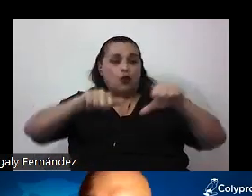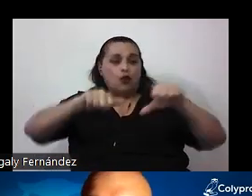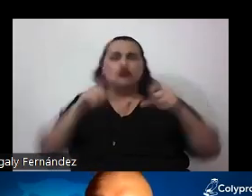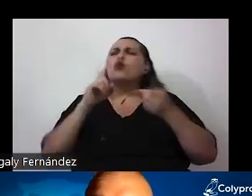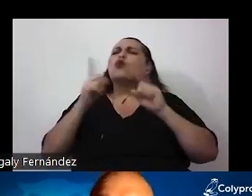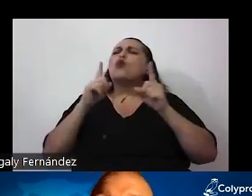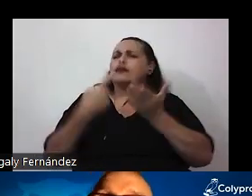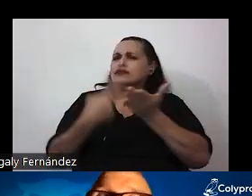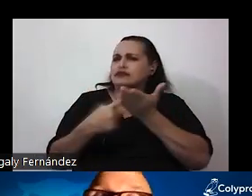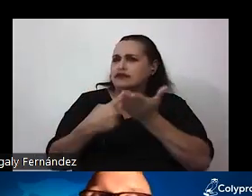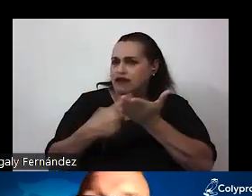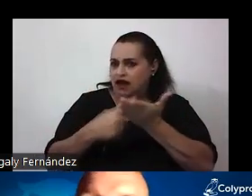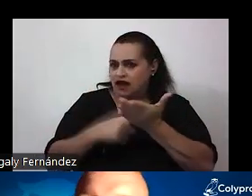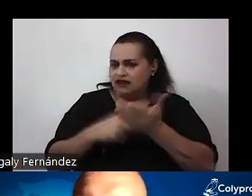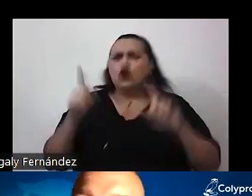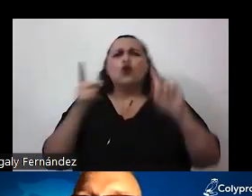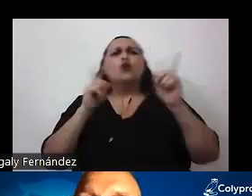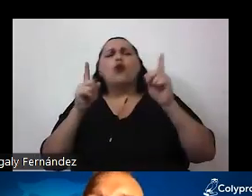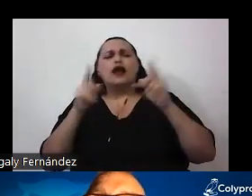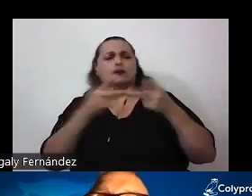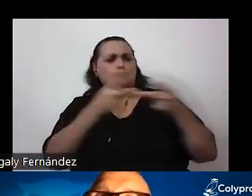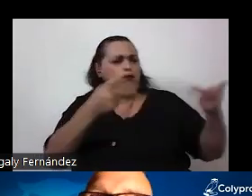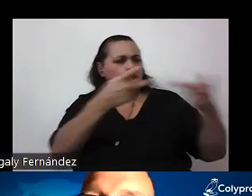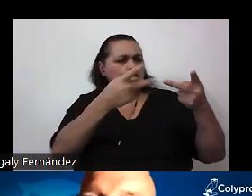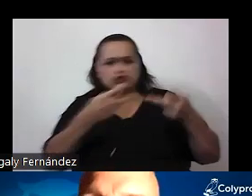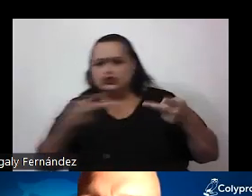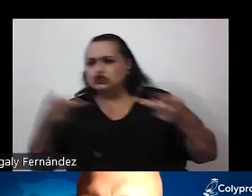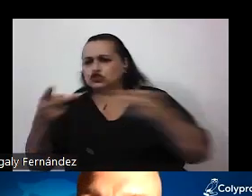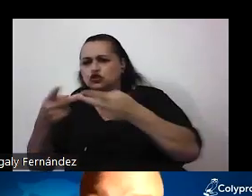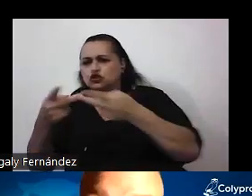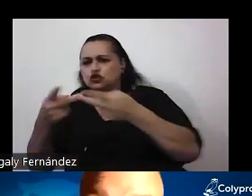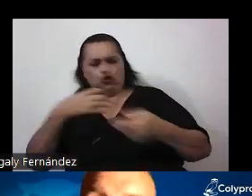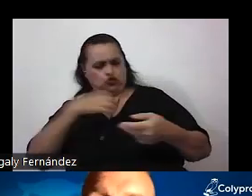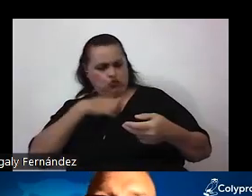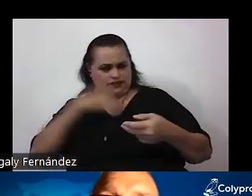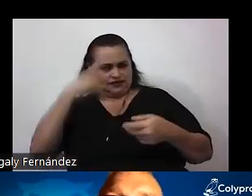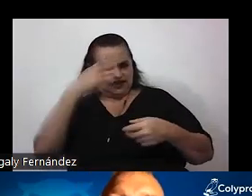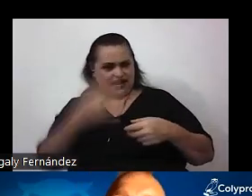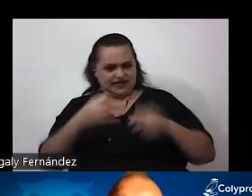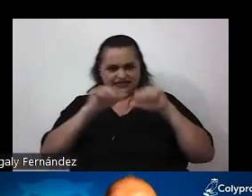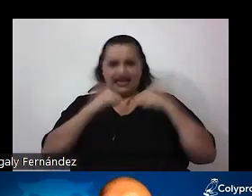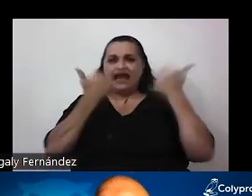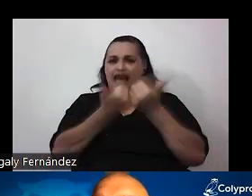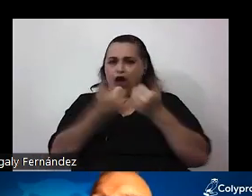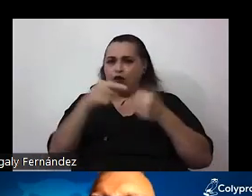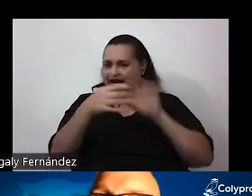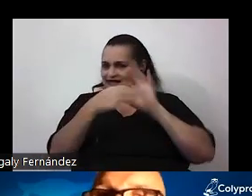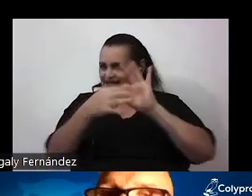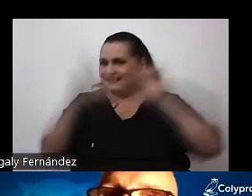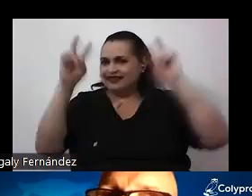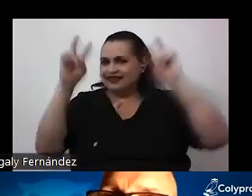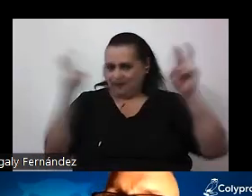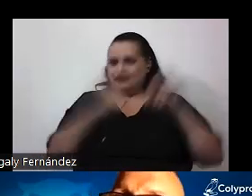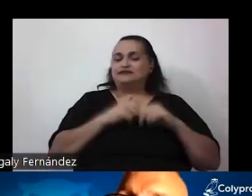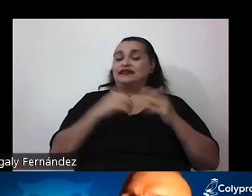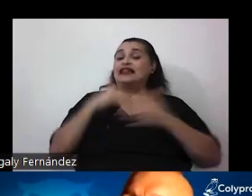debate cuáles son las posturas cuáles son nuestras creencias aquí en el aula sobre este tema pero luego